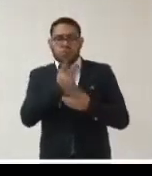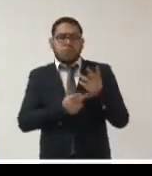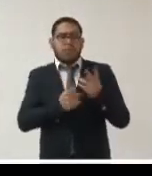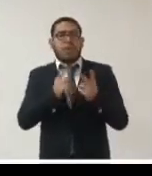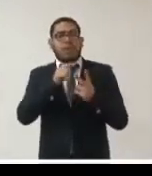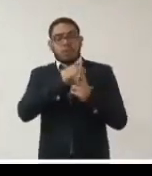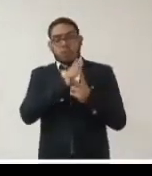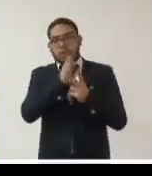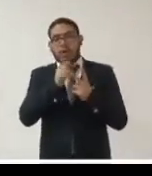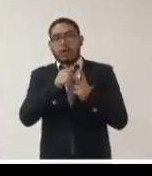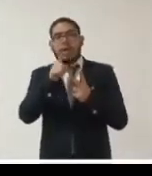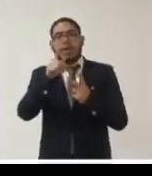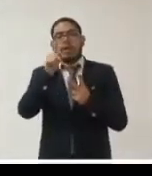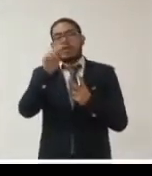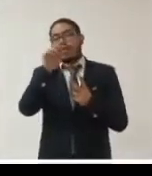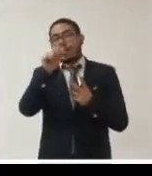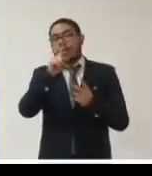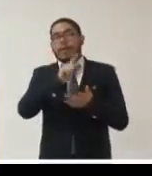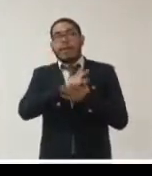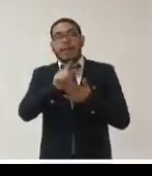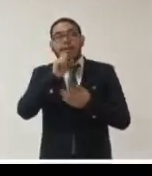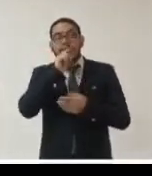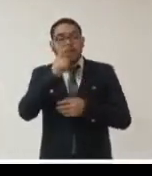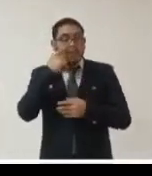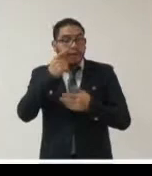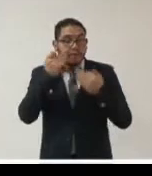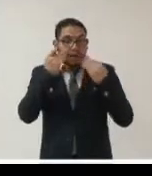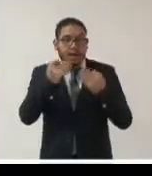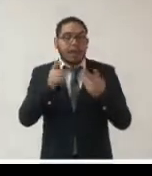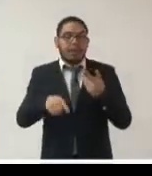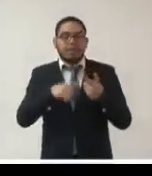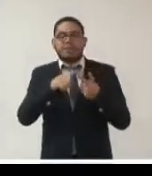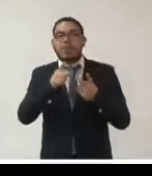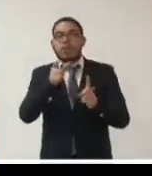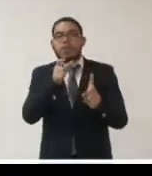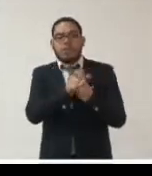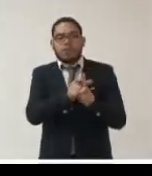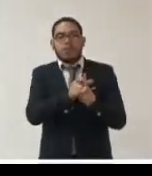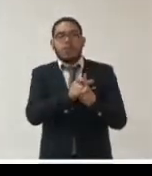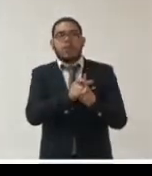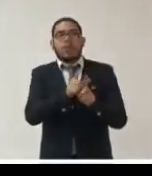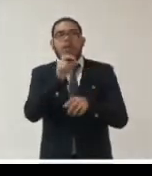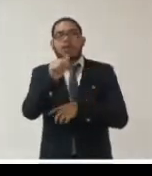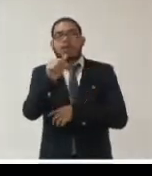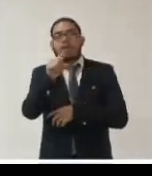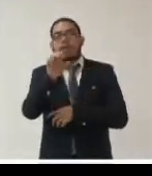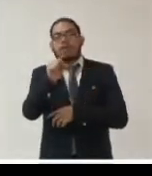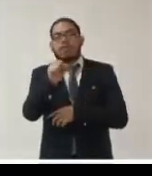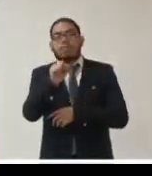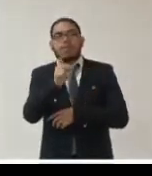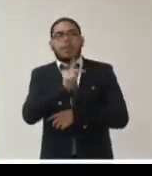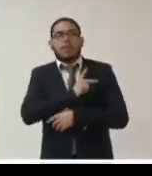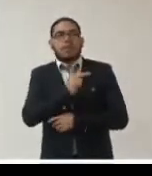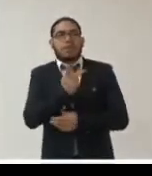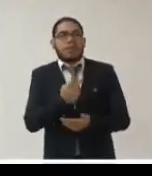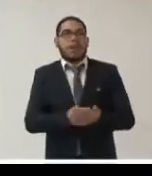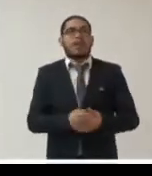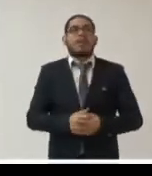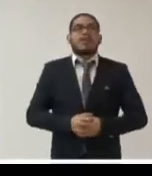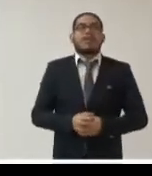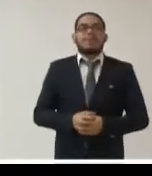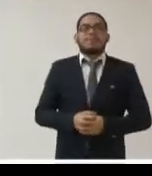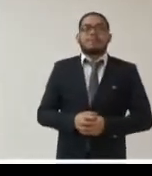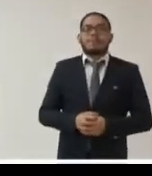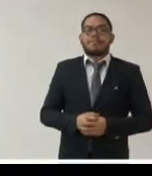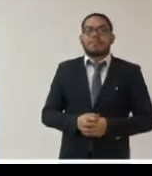transparencia acceso a la información pública y la de protección de datos personales así que iré comentando lo que hemos ido haciendo